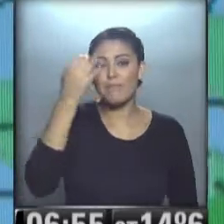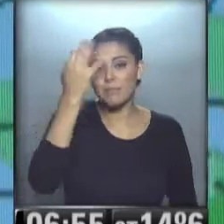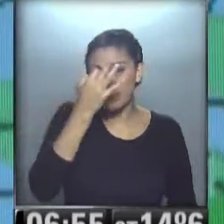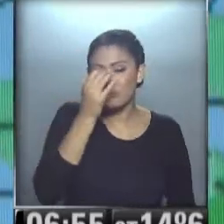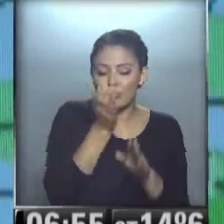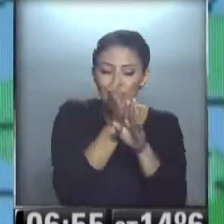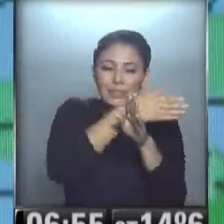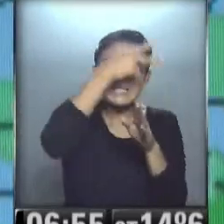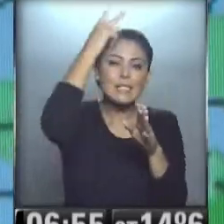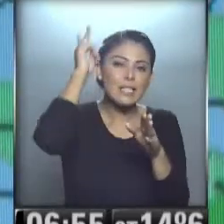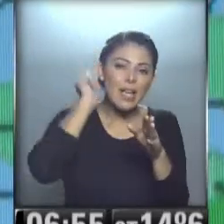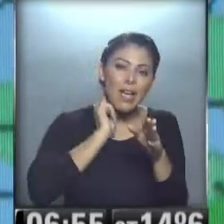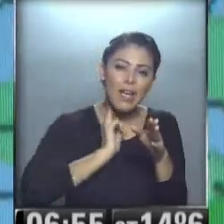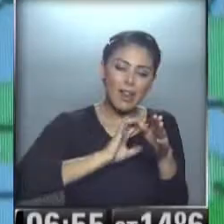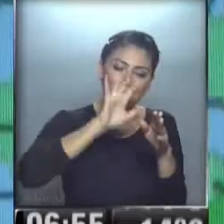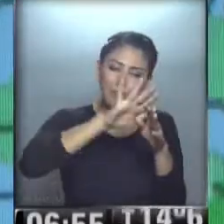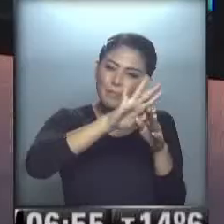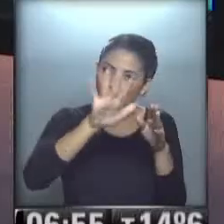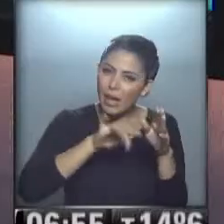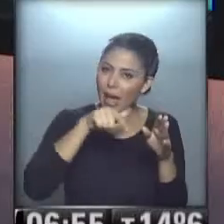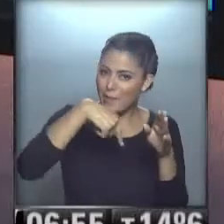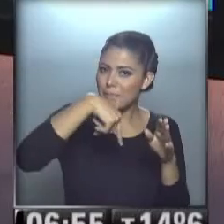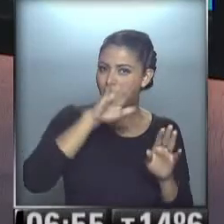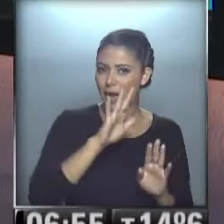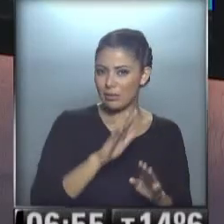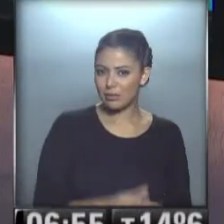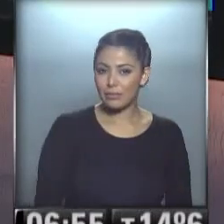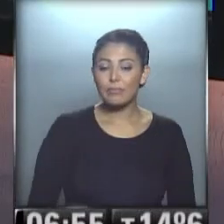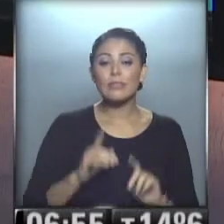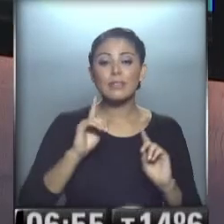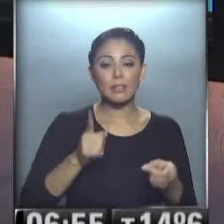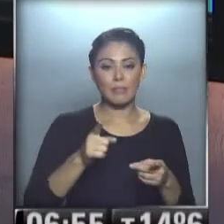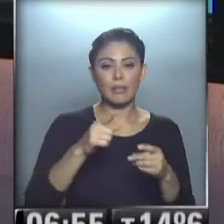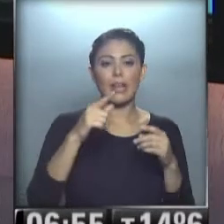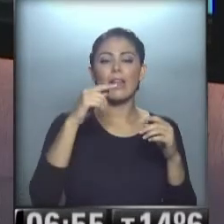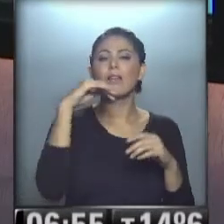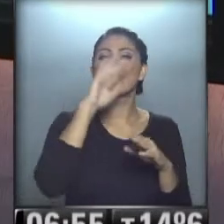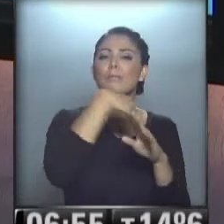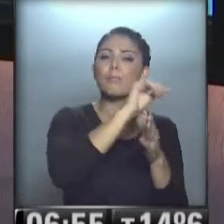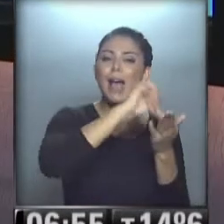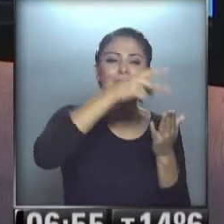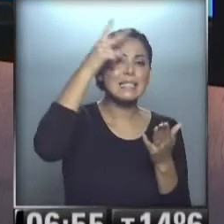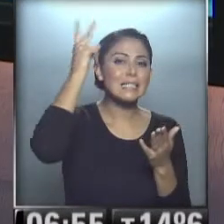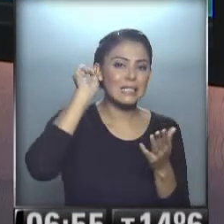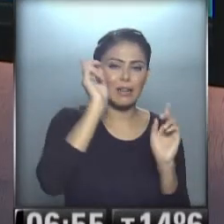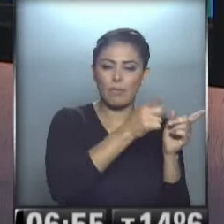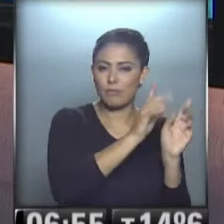cordillerana... ...pegadito a la cordillera... ...y mucho, mucho en la casa de nuestros vecinos en Chile...